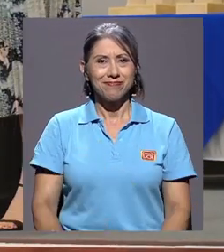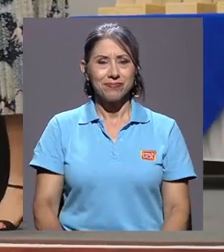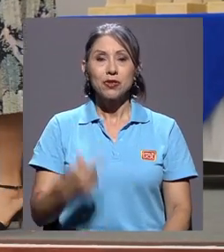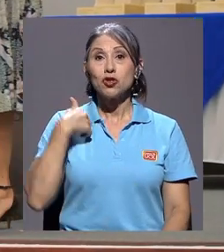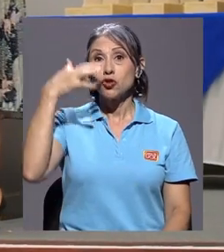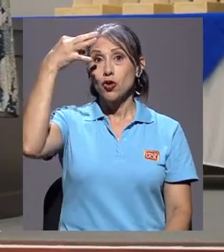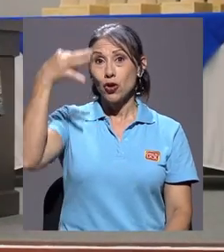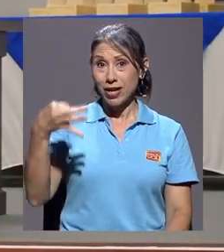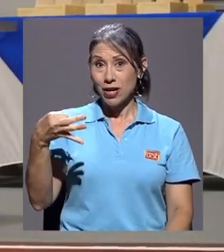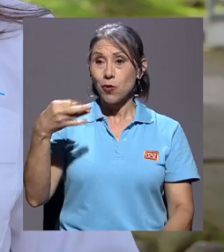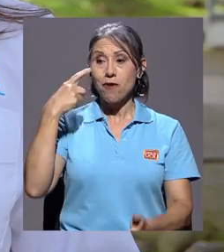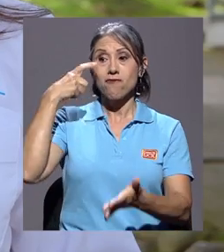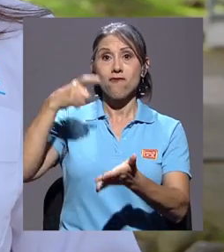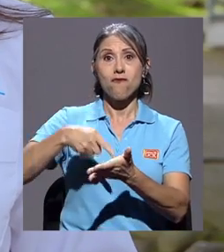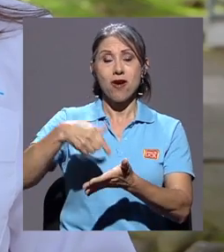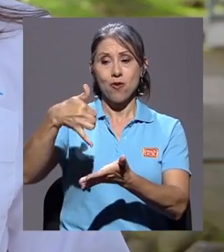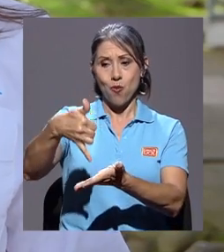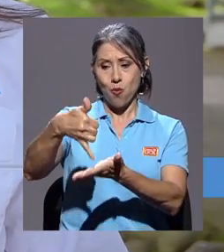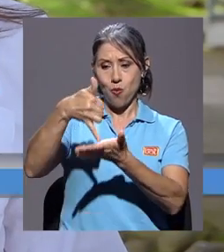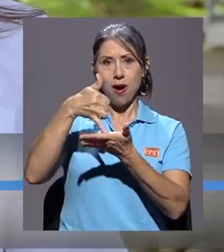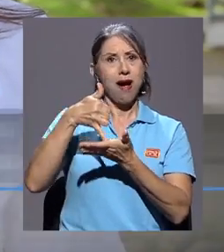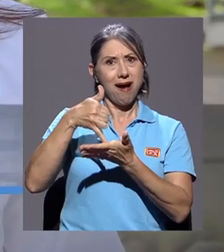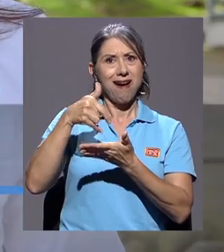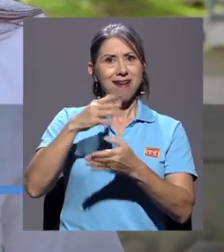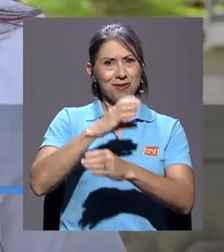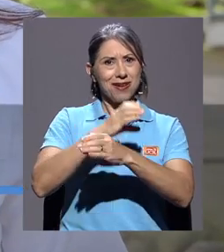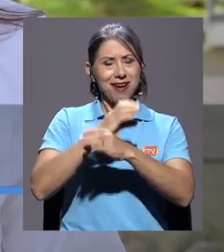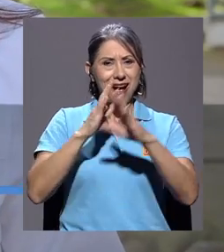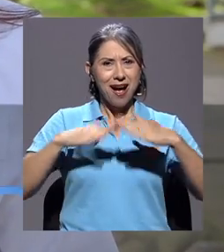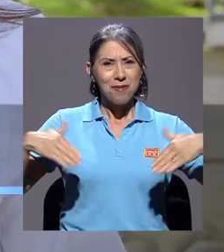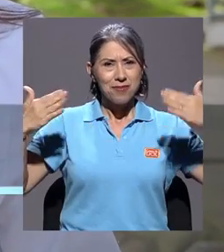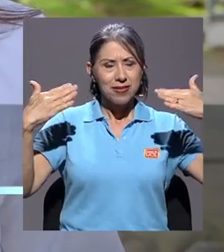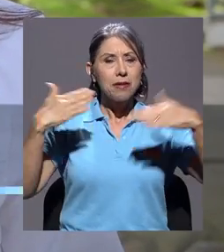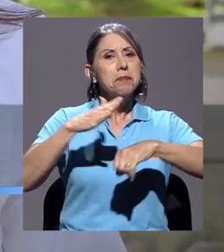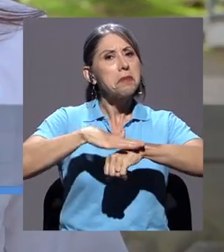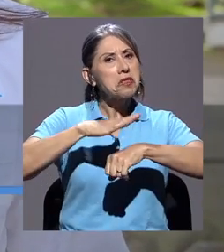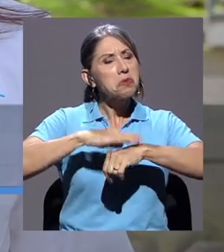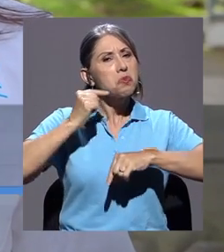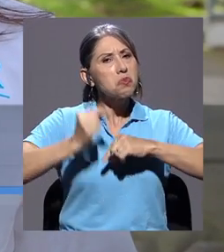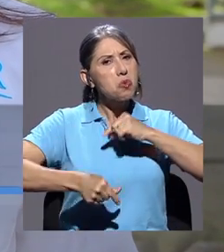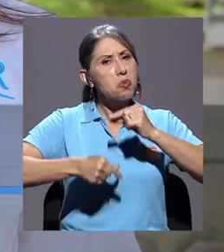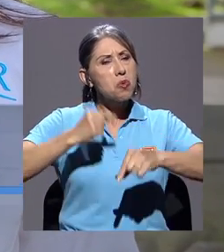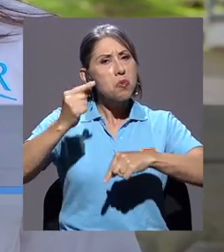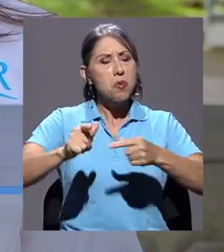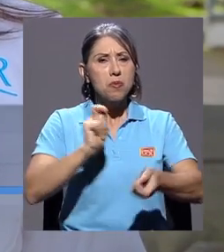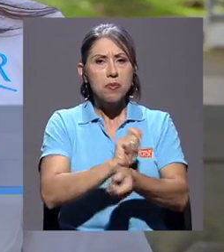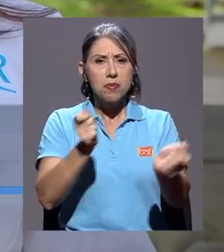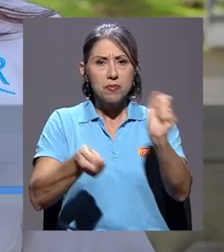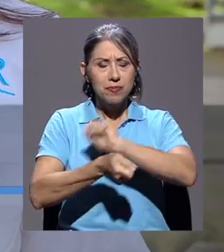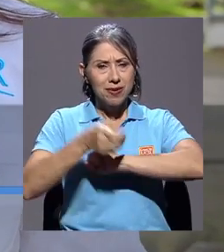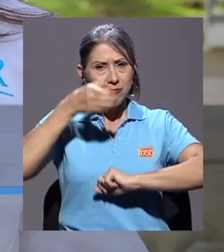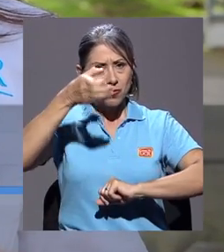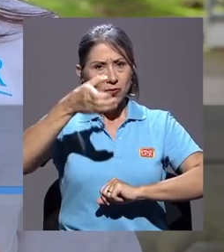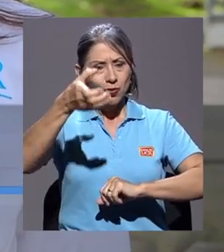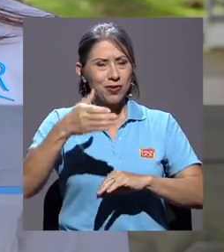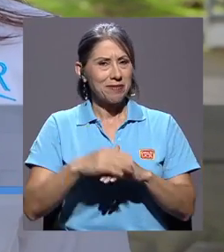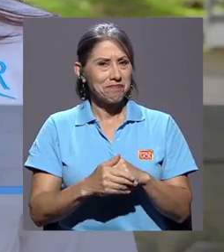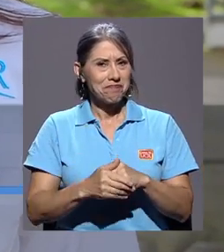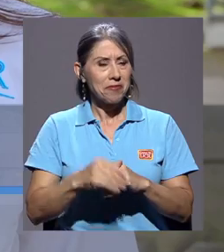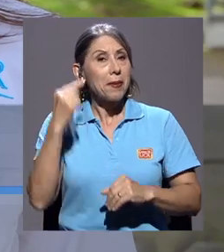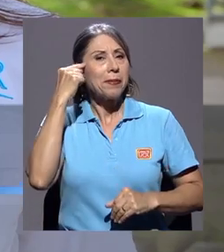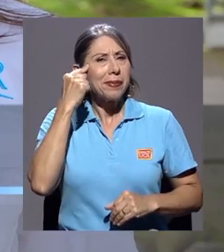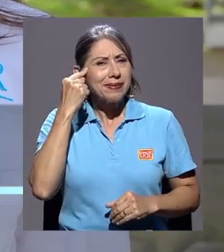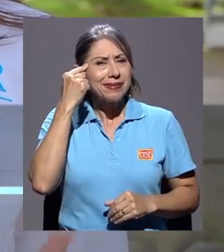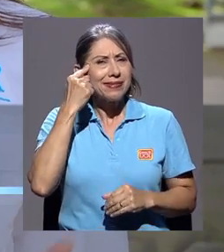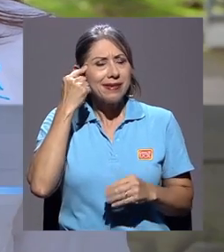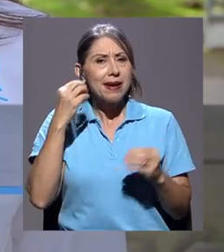que el Galardón Ambiental nos ha permitido realmente ir trabajando poco a poco en un cambio de cultura, desde pensar un